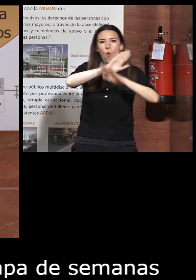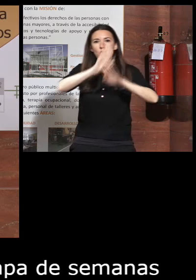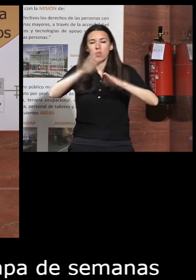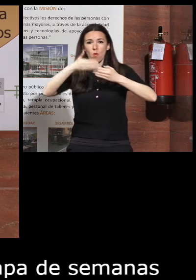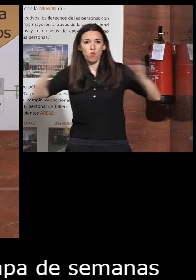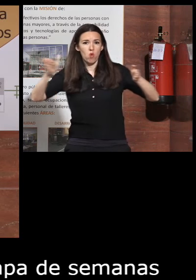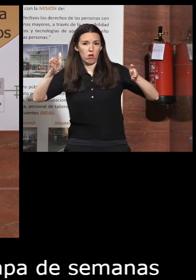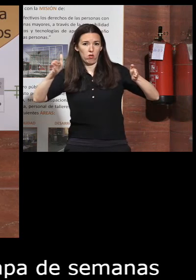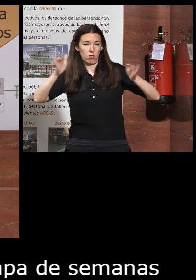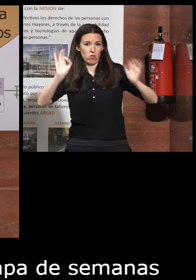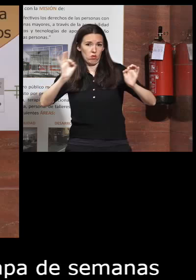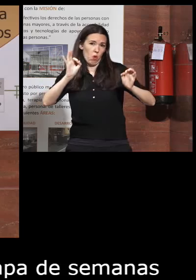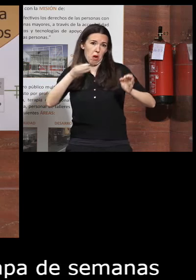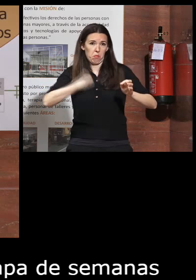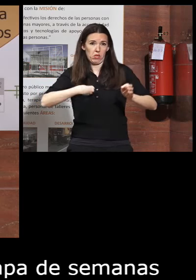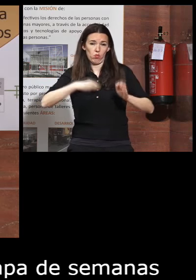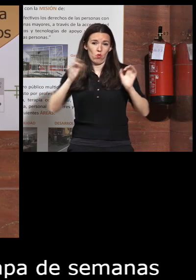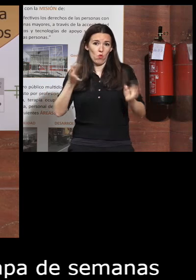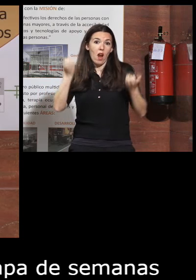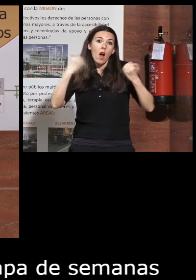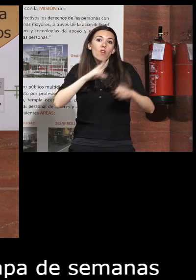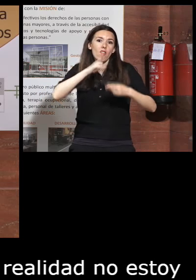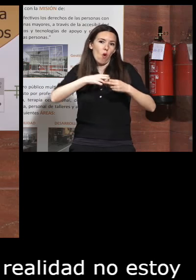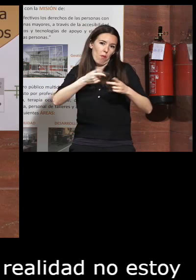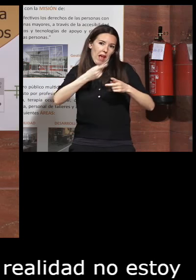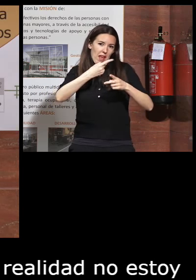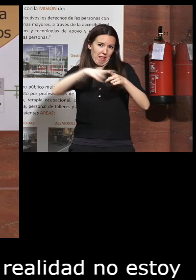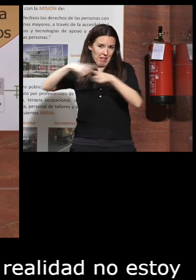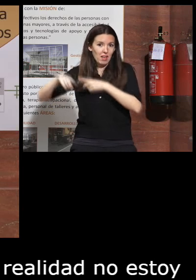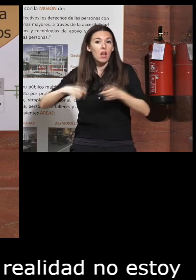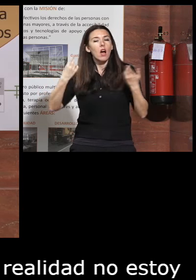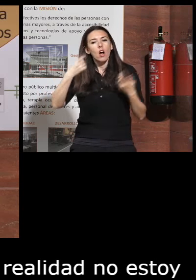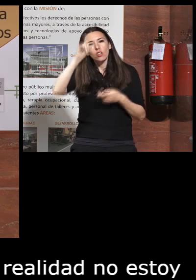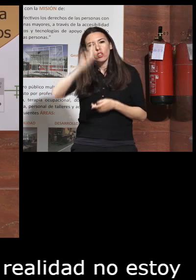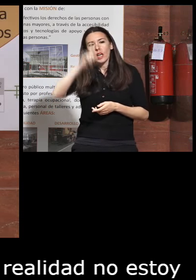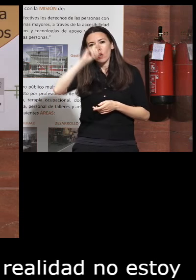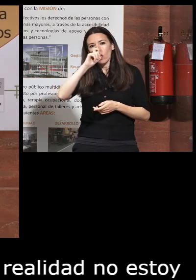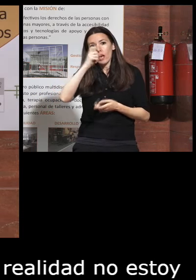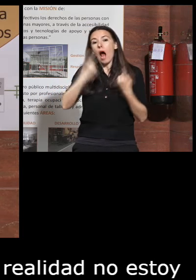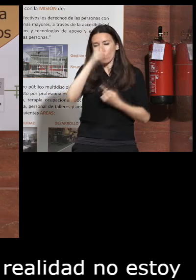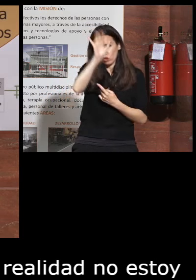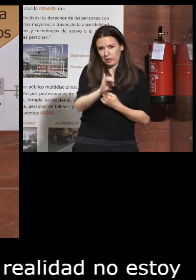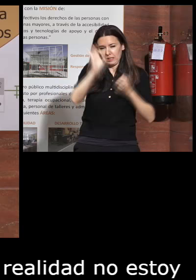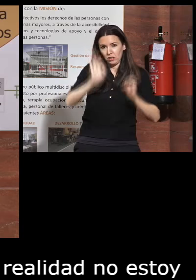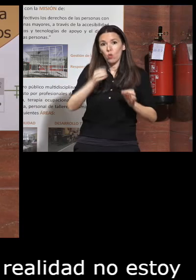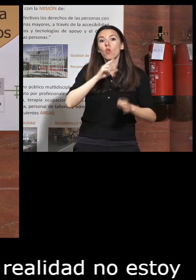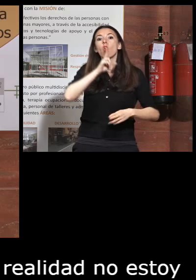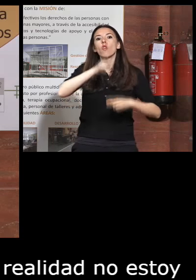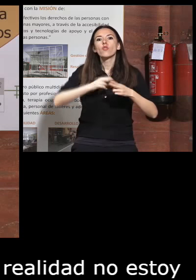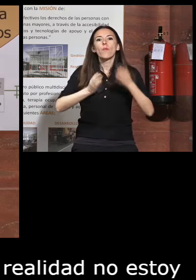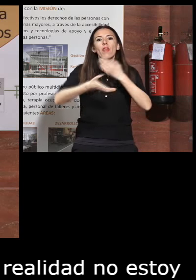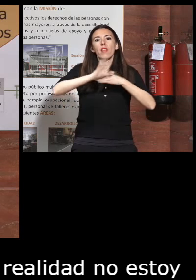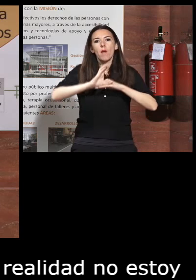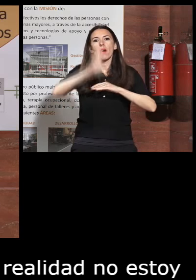Puertas Abiertas que es más o menos lo mismo salvando el cambio de nombre pues no sé si recordaréis algunos que sí que le llamamos el lema era CEAPAT 5G